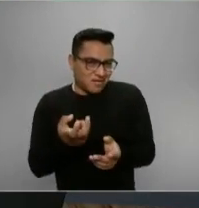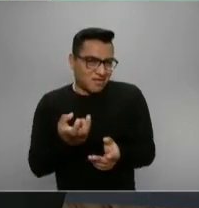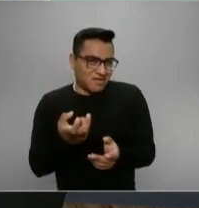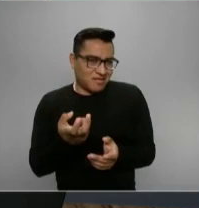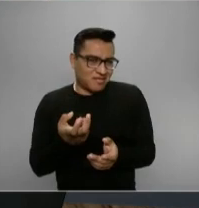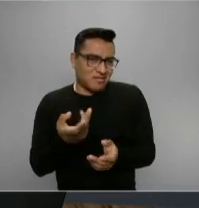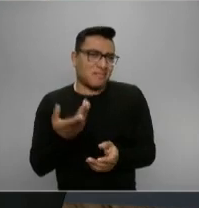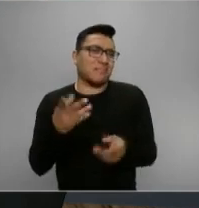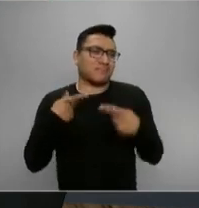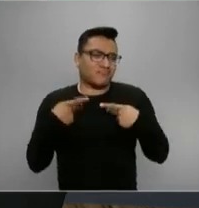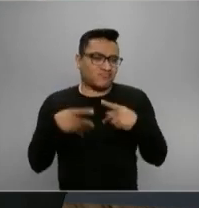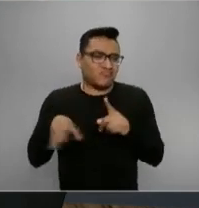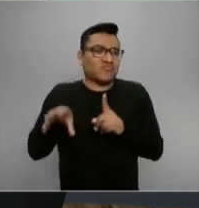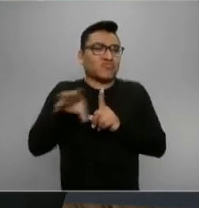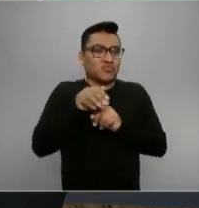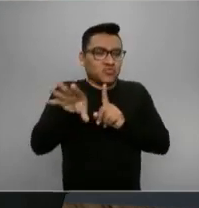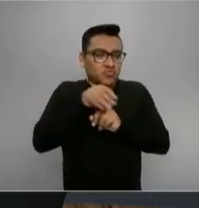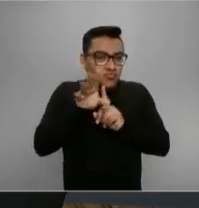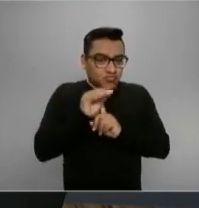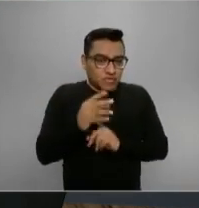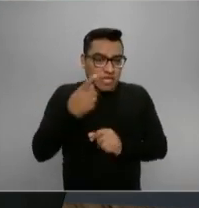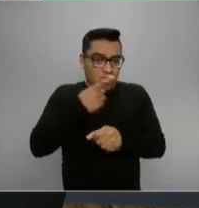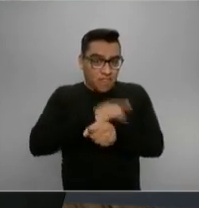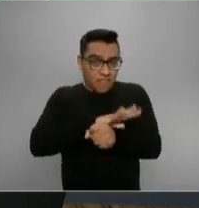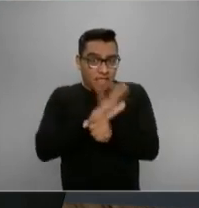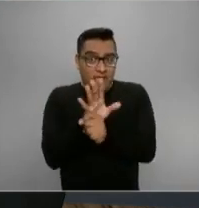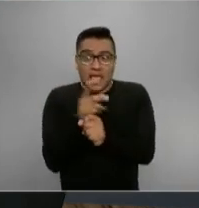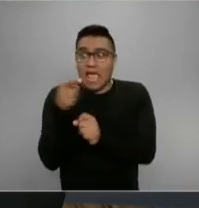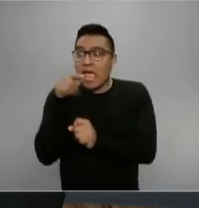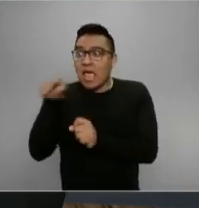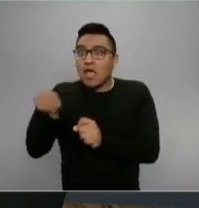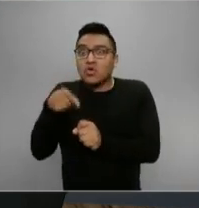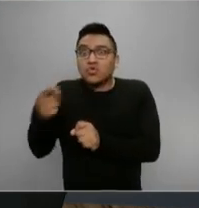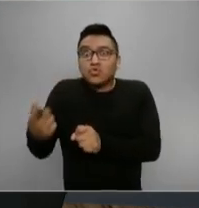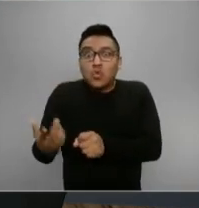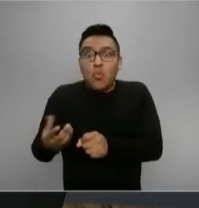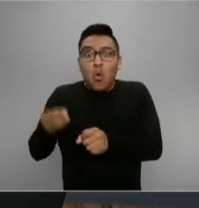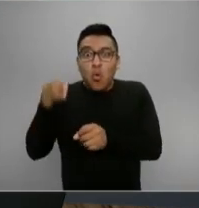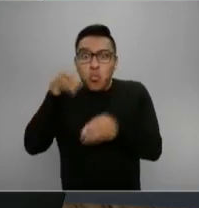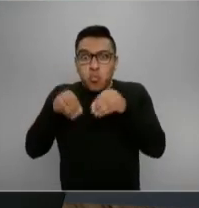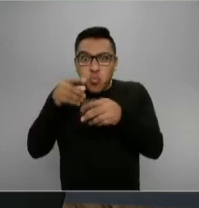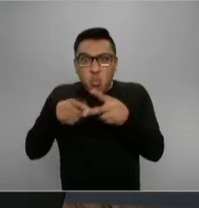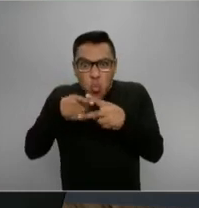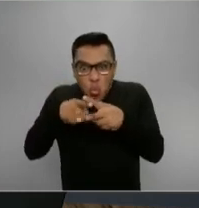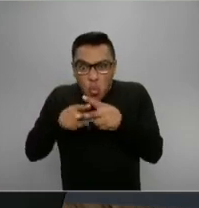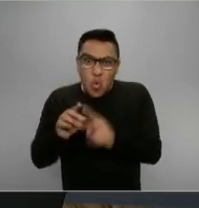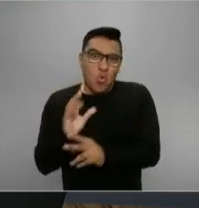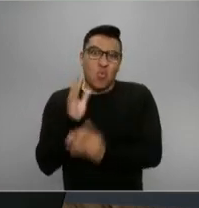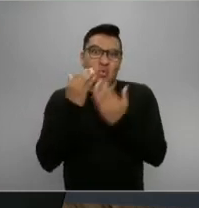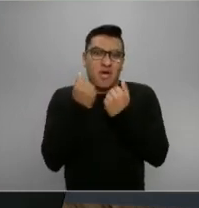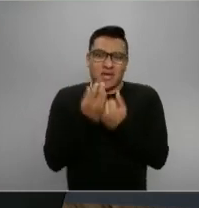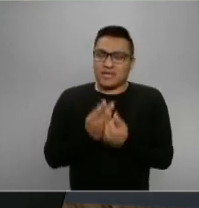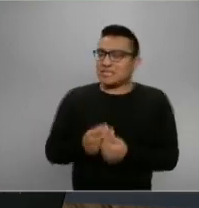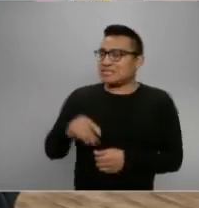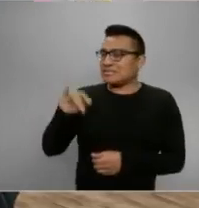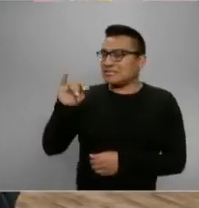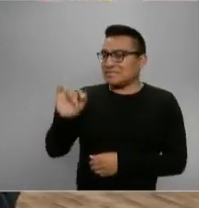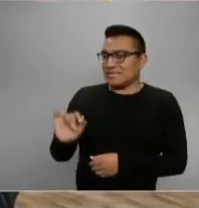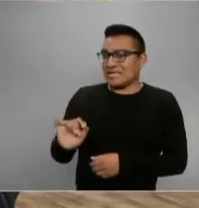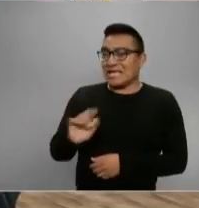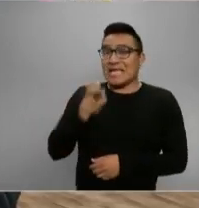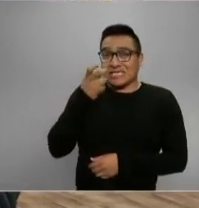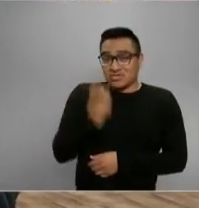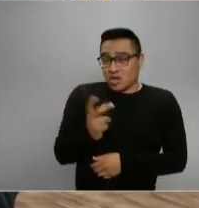de personas infectadas que no están siendo contabilizadas, digamos, ese es el asunto. Le pregunta directamente